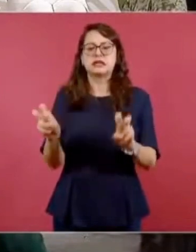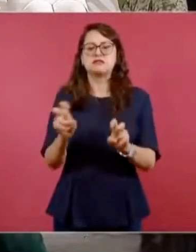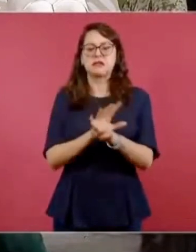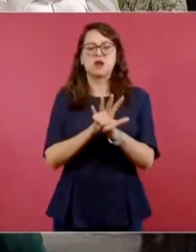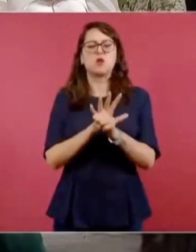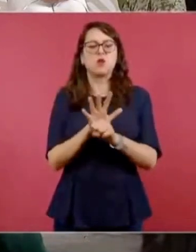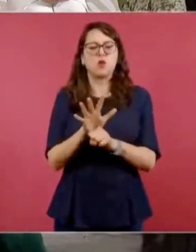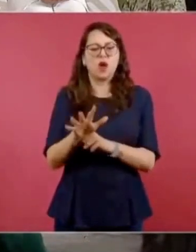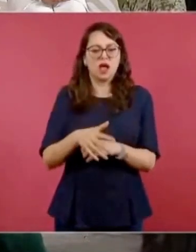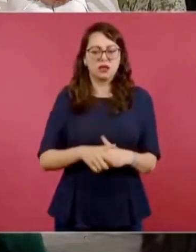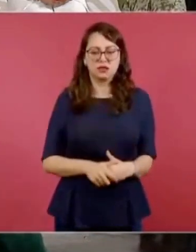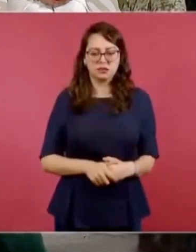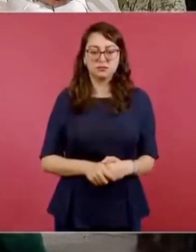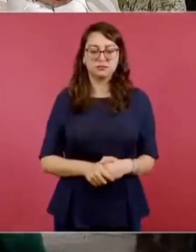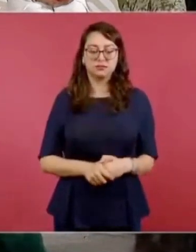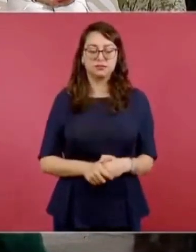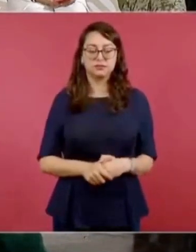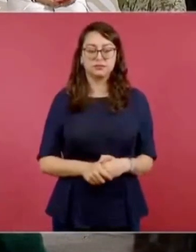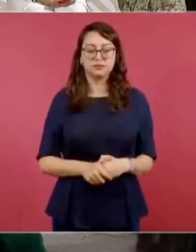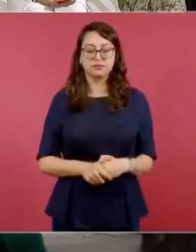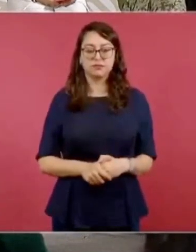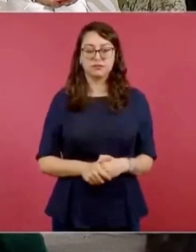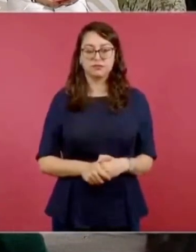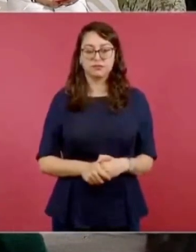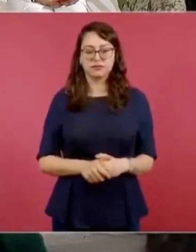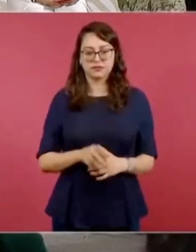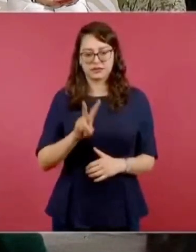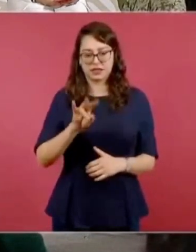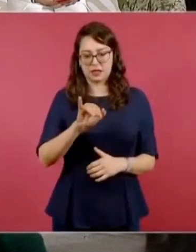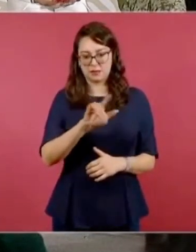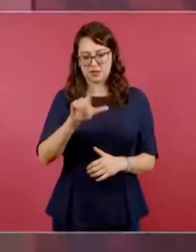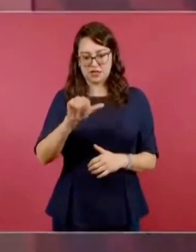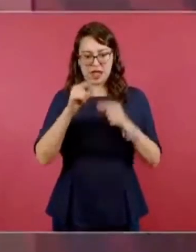del asesinato de Villa.